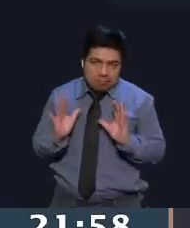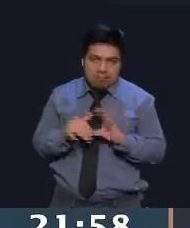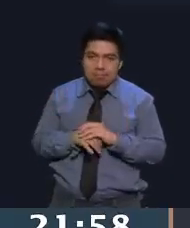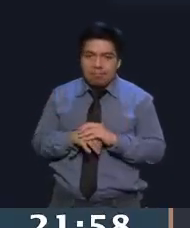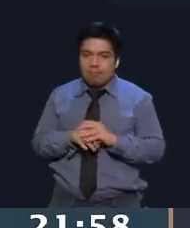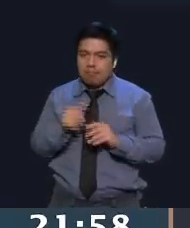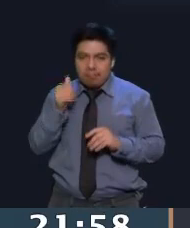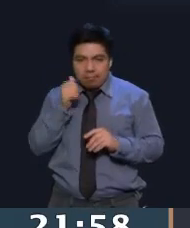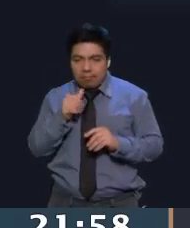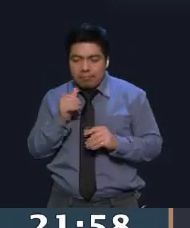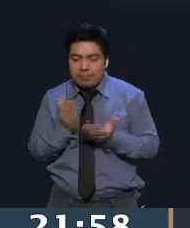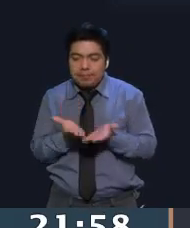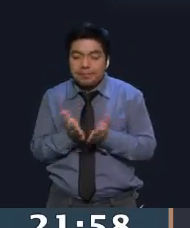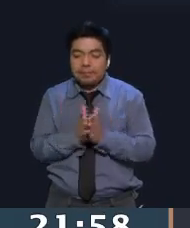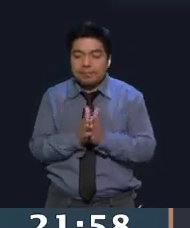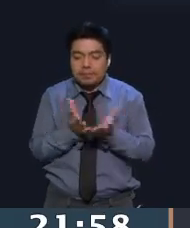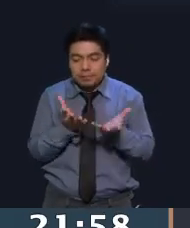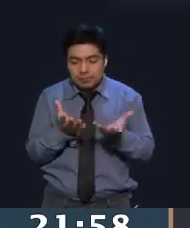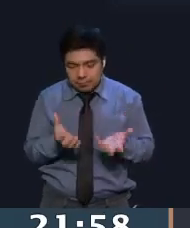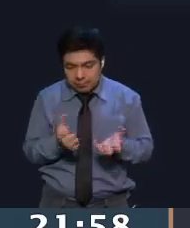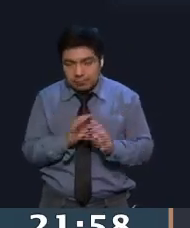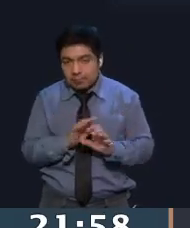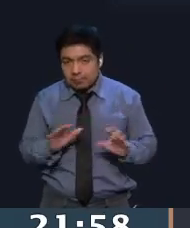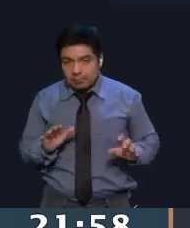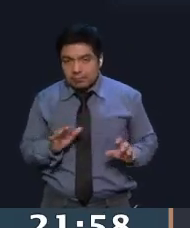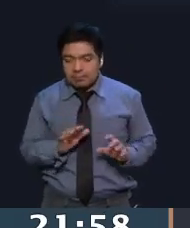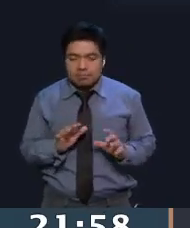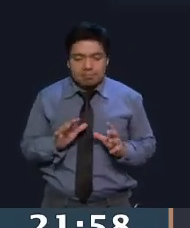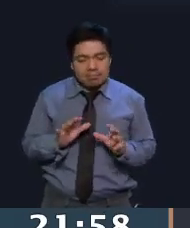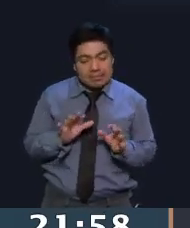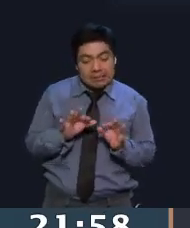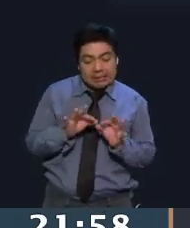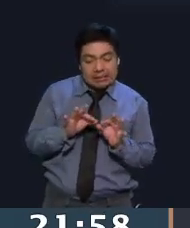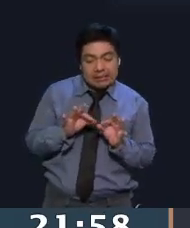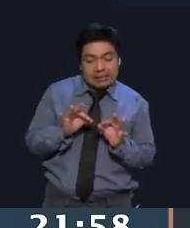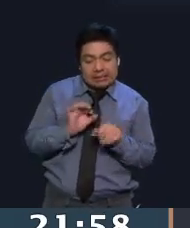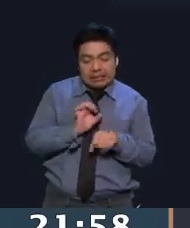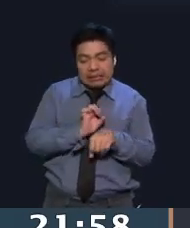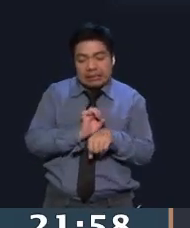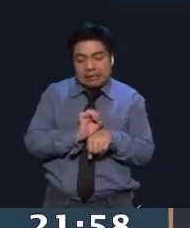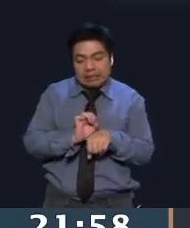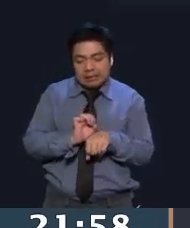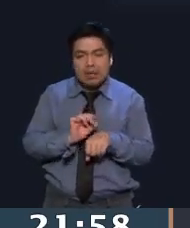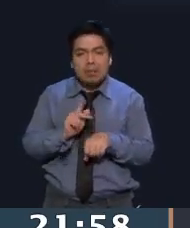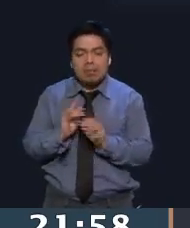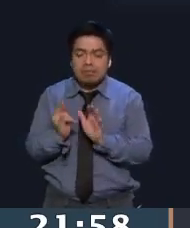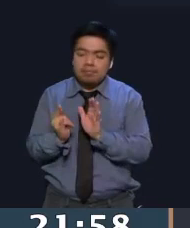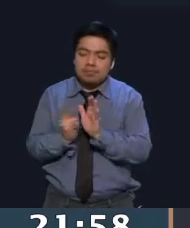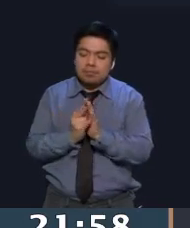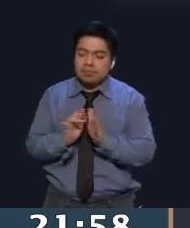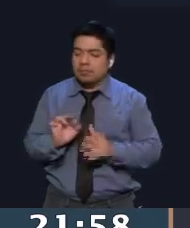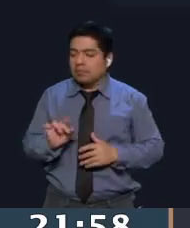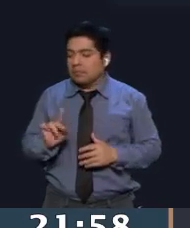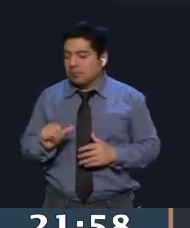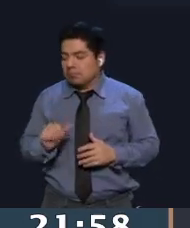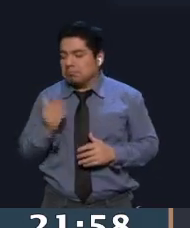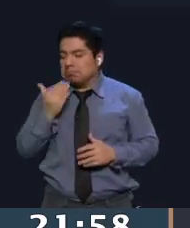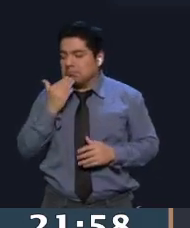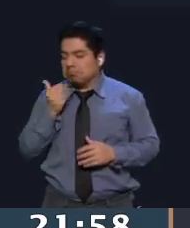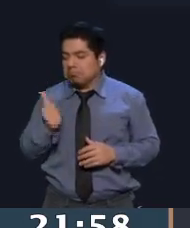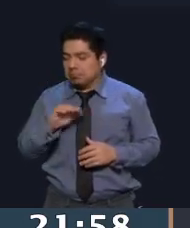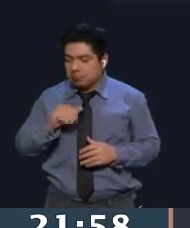algo que pasa cuando las dejas en los libros es que se secan y de repente ya quedan muy frágiles. Y si están envueltas en resina, me parece que se pueden conservar mejor. Excelente.